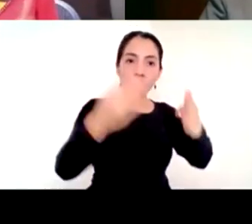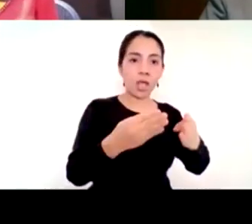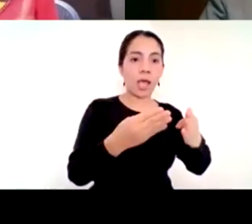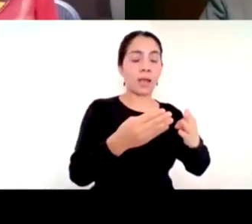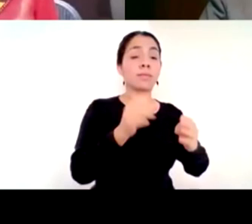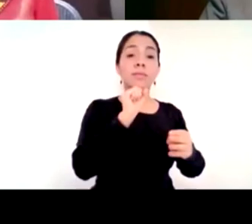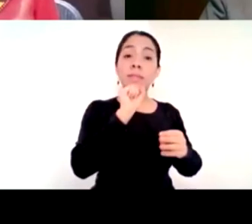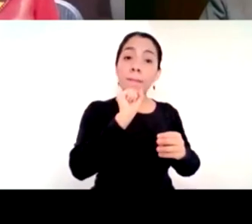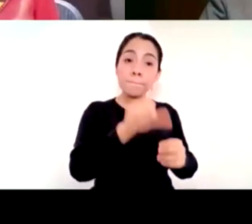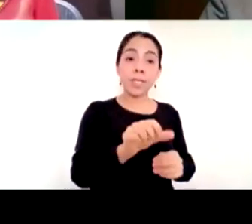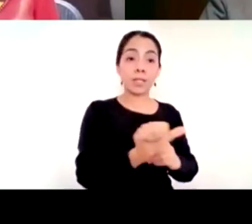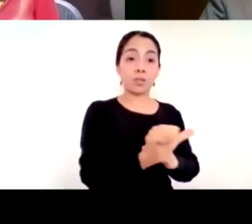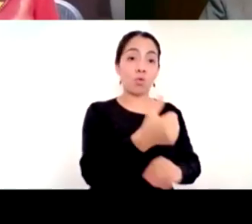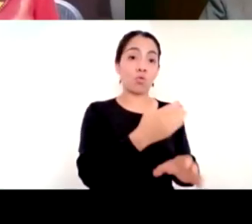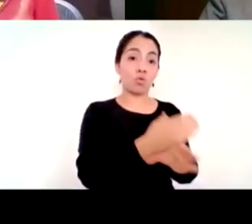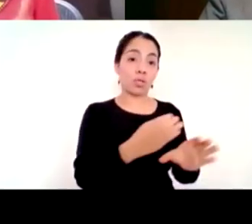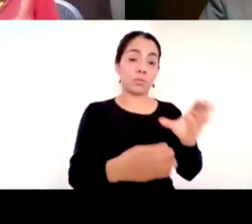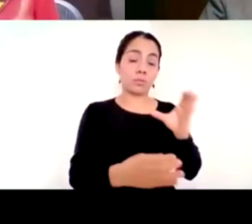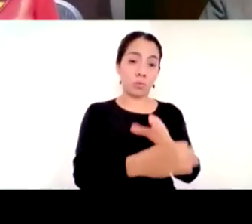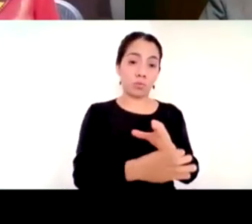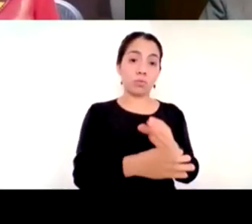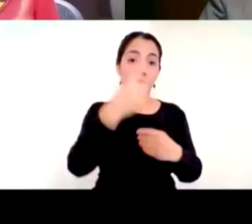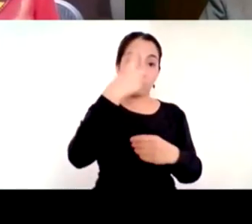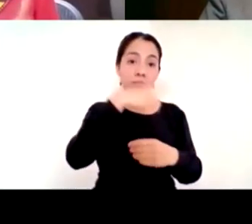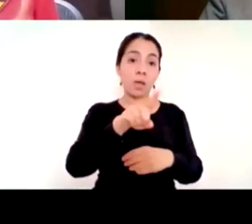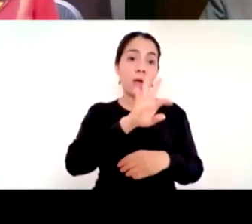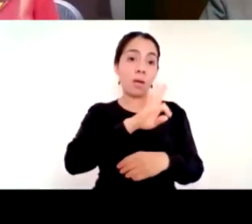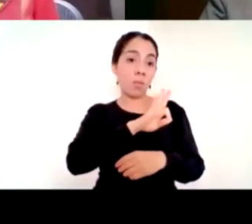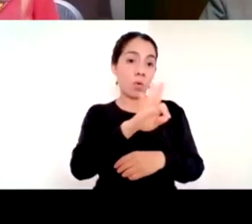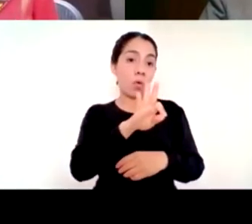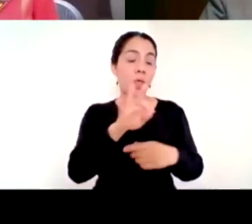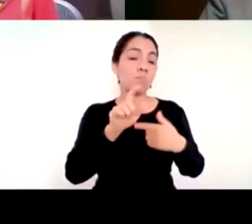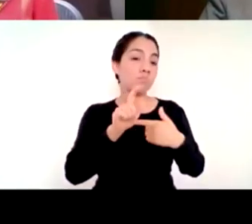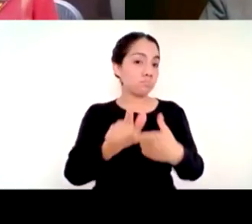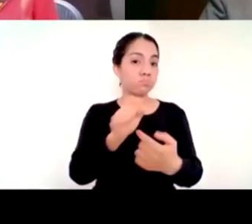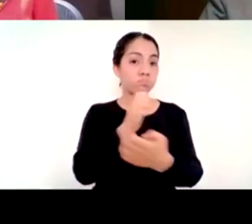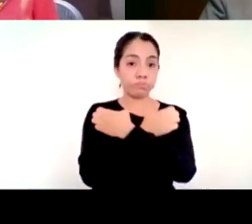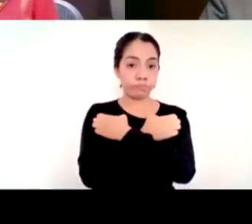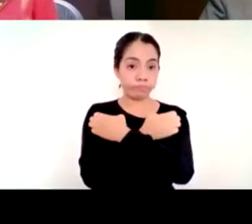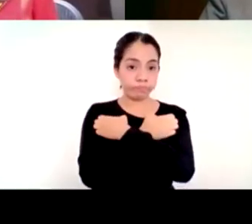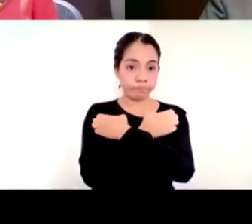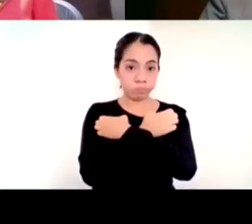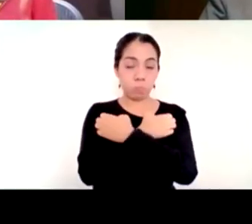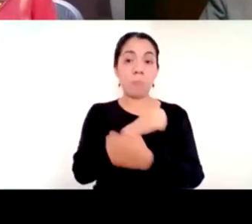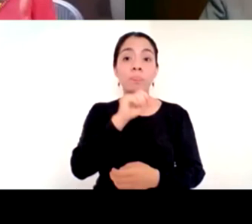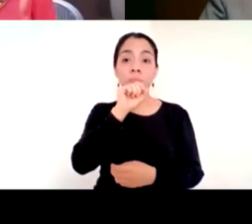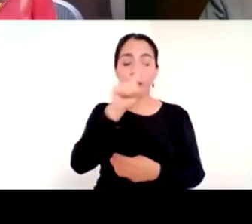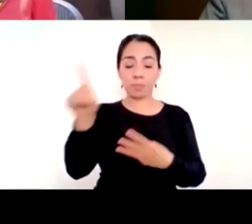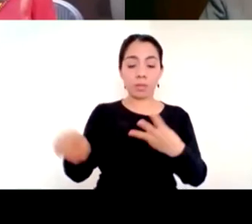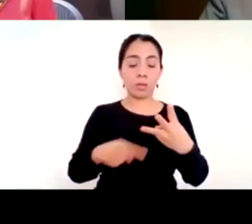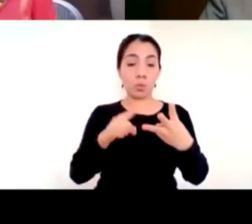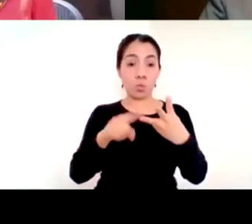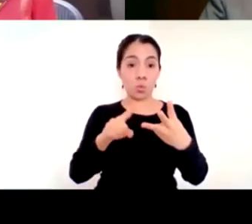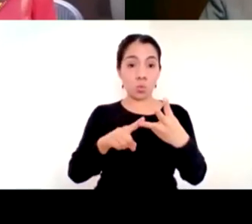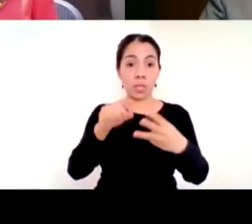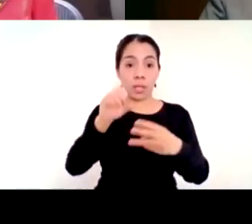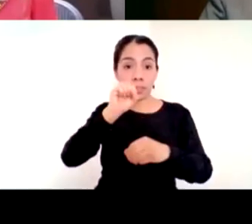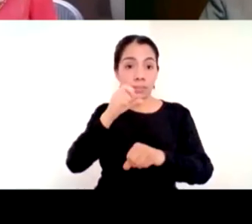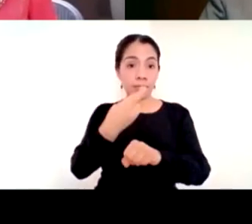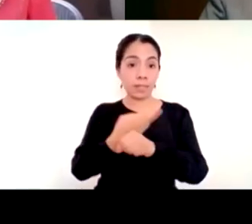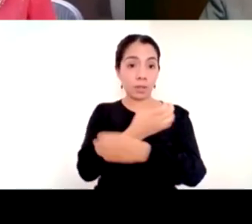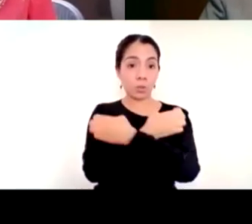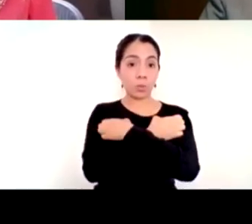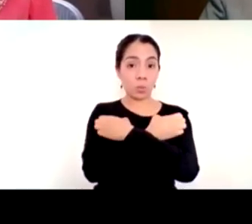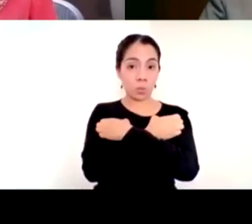El otro tema que es muy importante en la ruta que fue propuesta por el secretario por el secretario es que así como